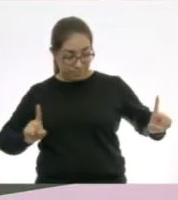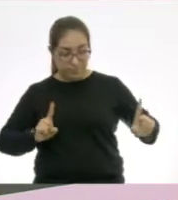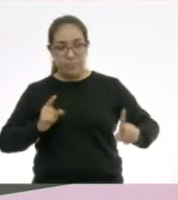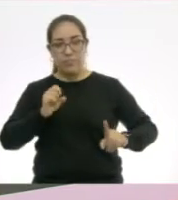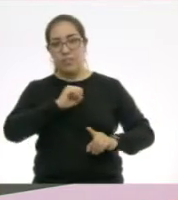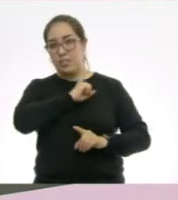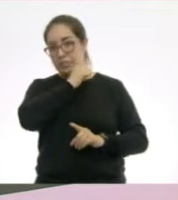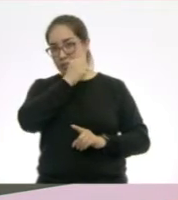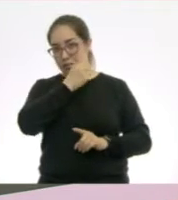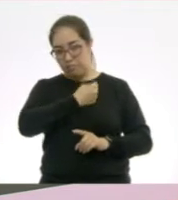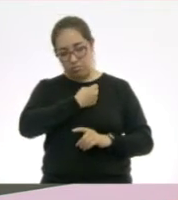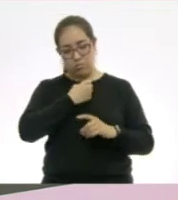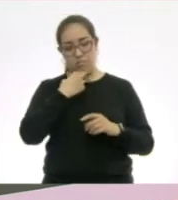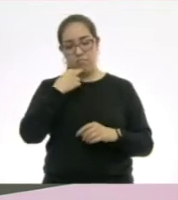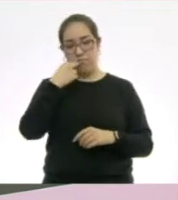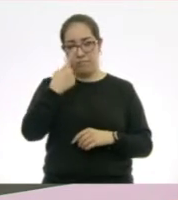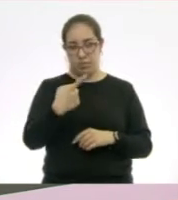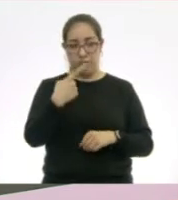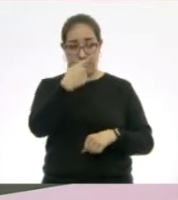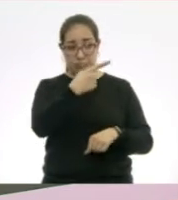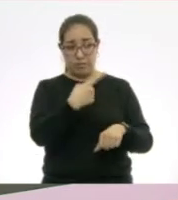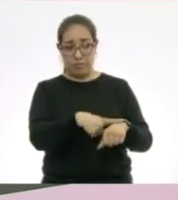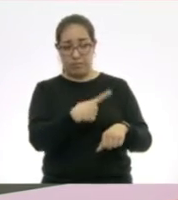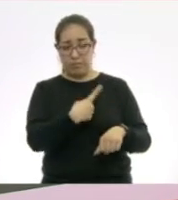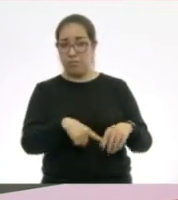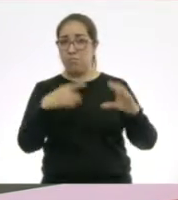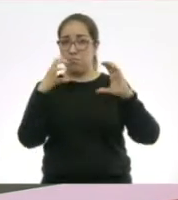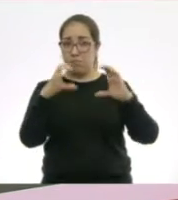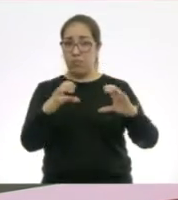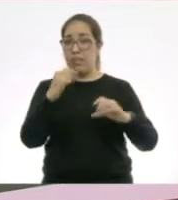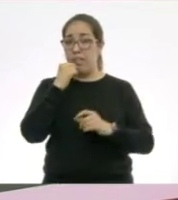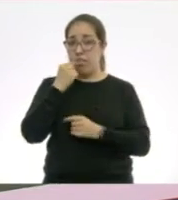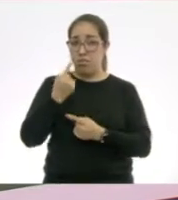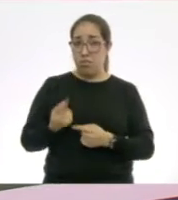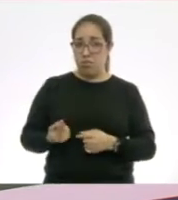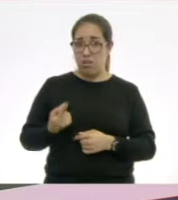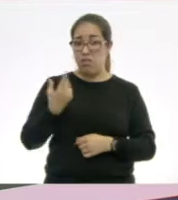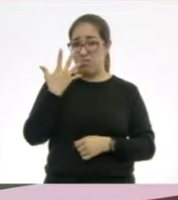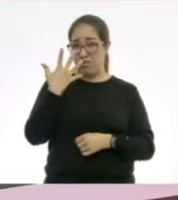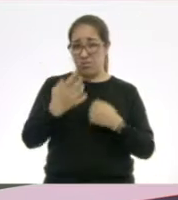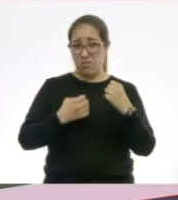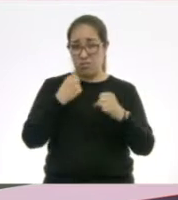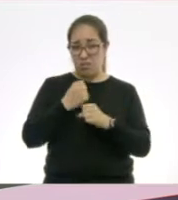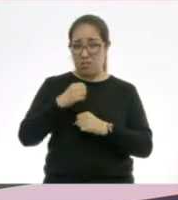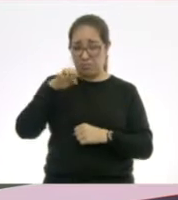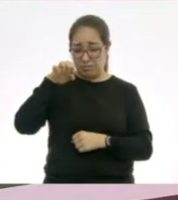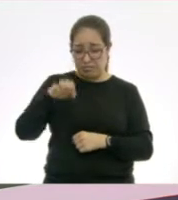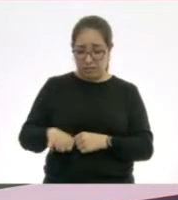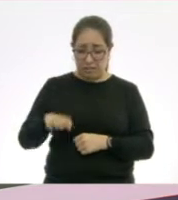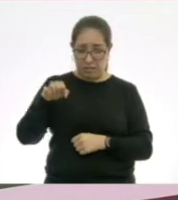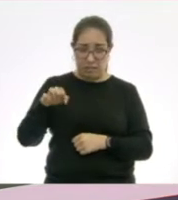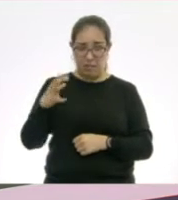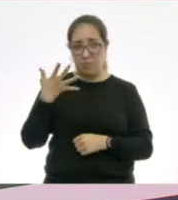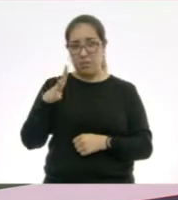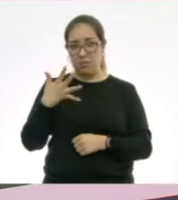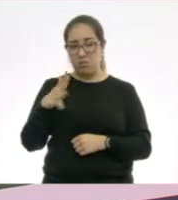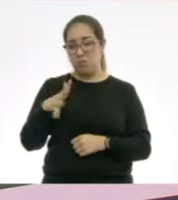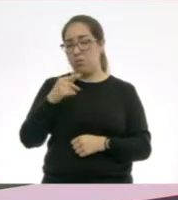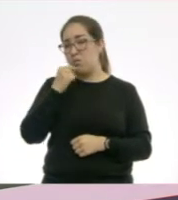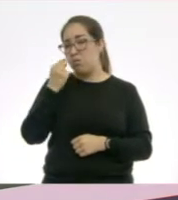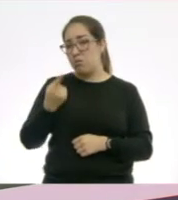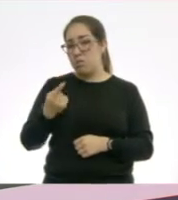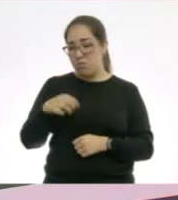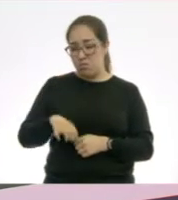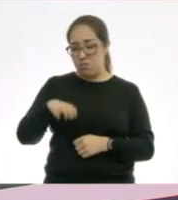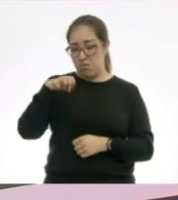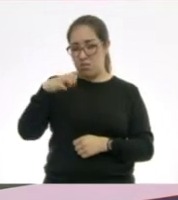persona enferma. En el caso de niños menores de 5 años, este es en el caso si ya hay alguien enfermo. En el caso de